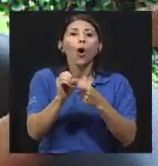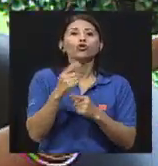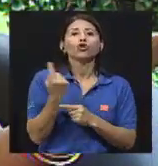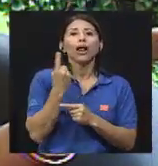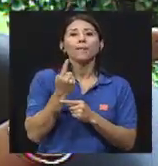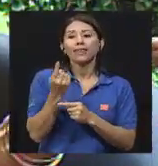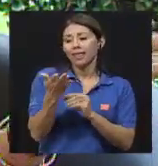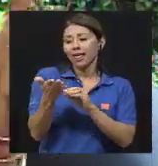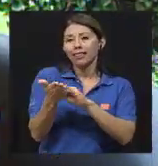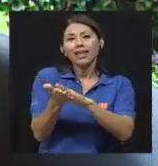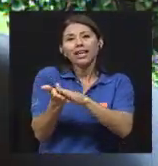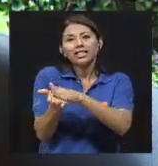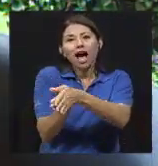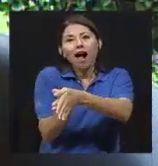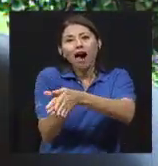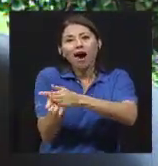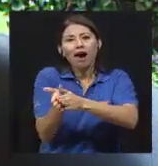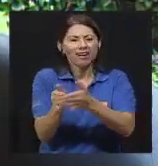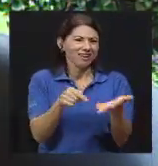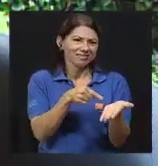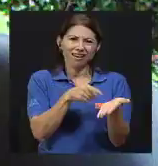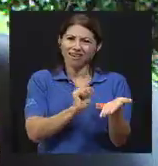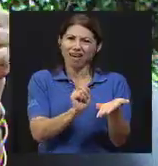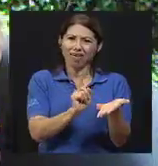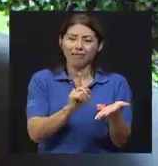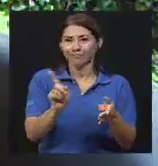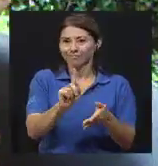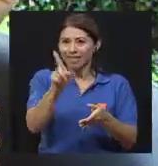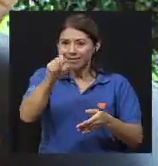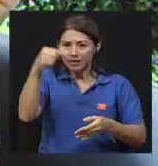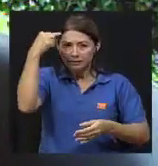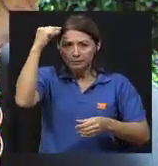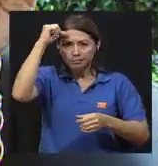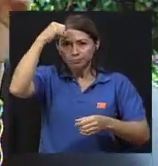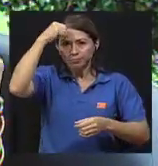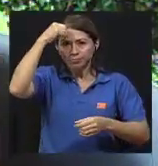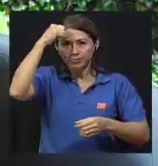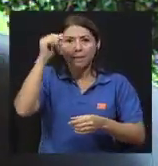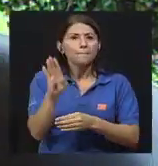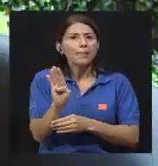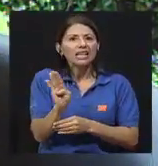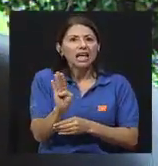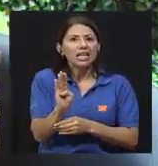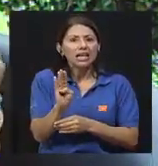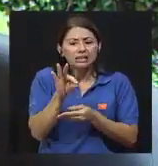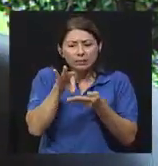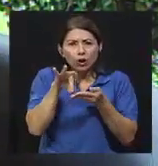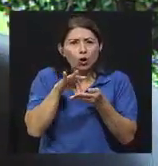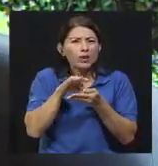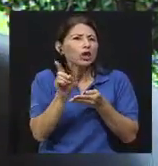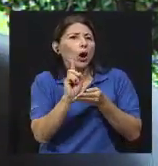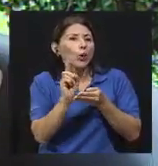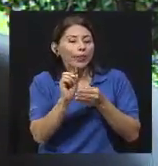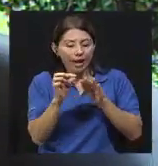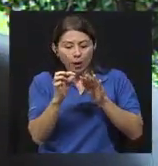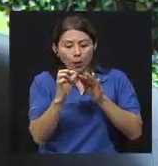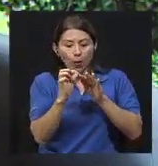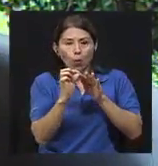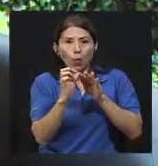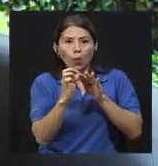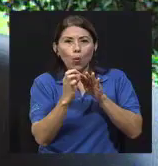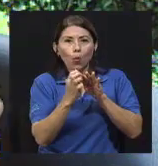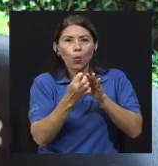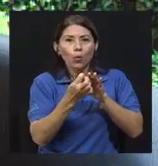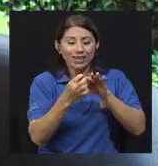derecha y no la izquierda. Entonces, tenemos que ser consciente de que las bacterias y los microorganismos van a esconderse en nuestras uñas, en